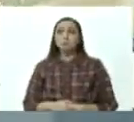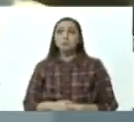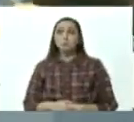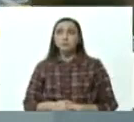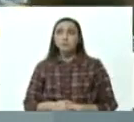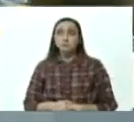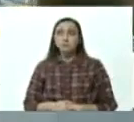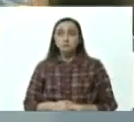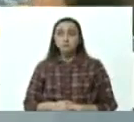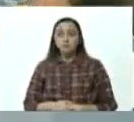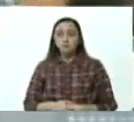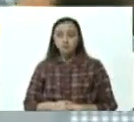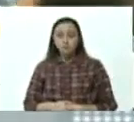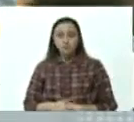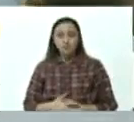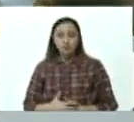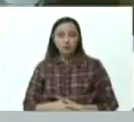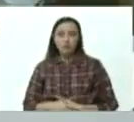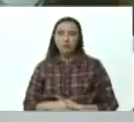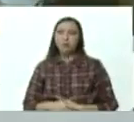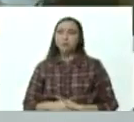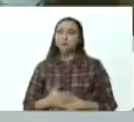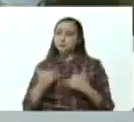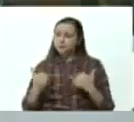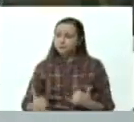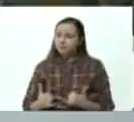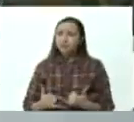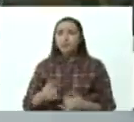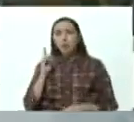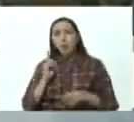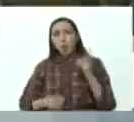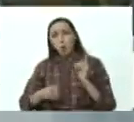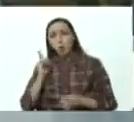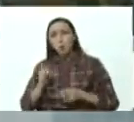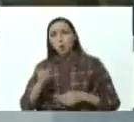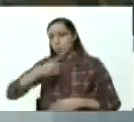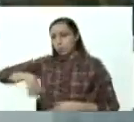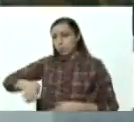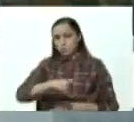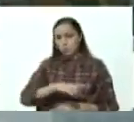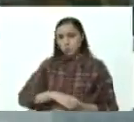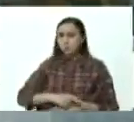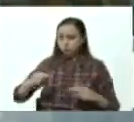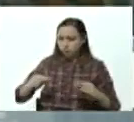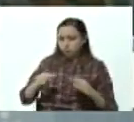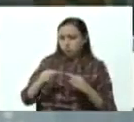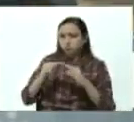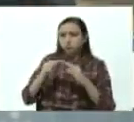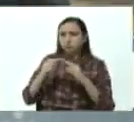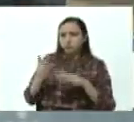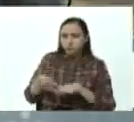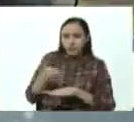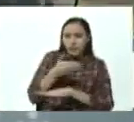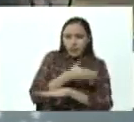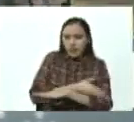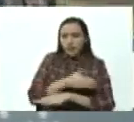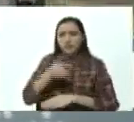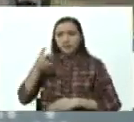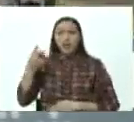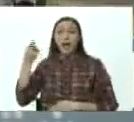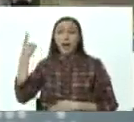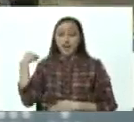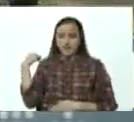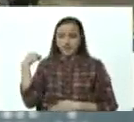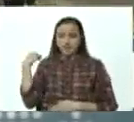Bueno, ya algunos, como algunos de ustedes, nos habíamos encontrado en algunas actividades el día de ayer.